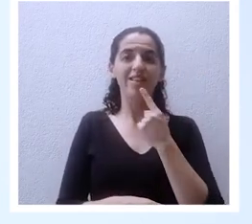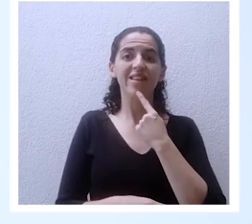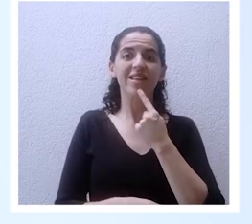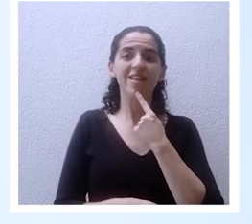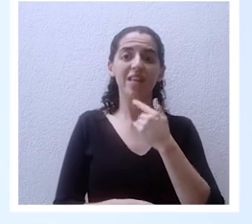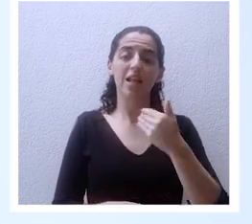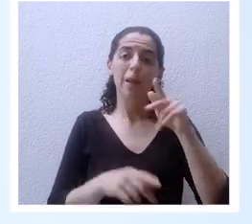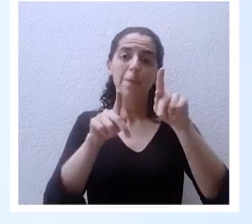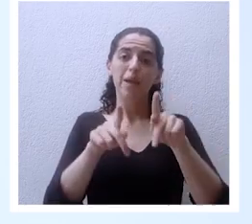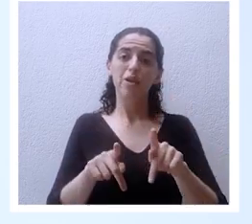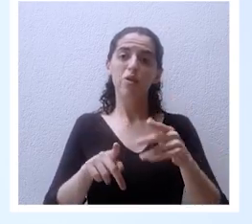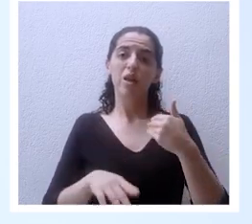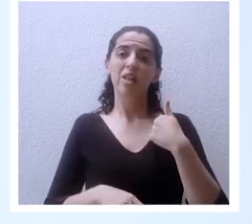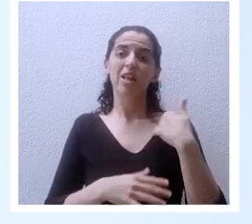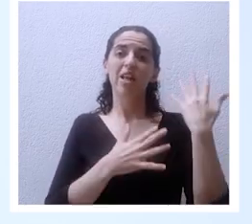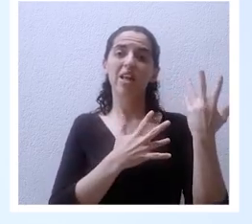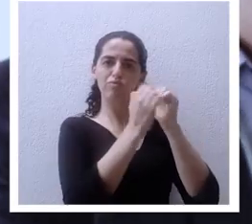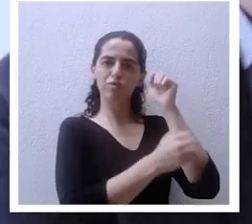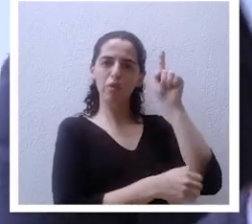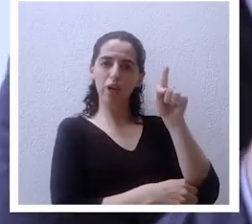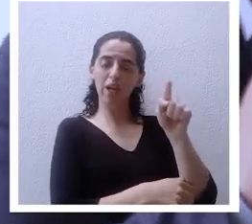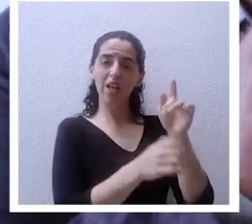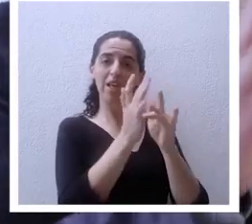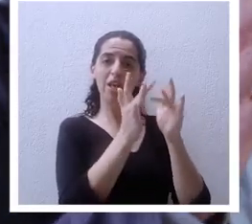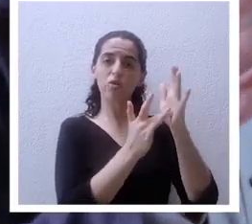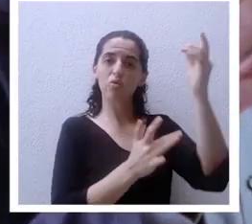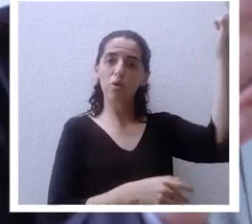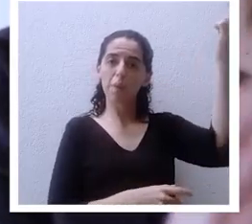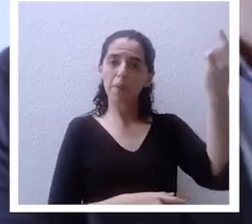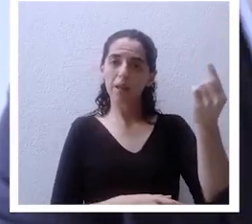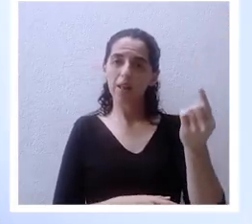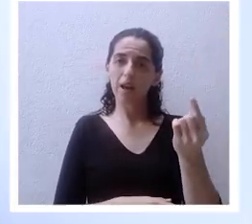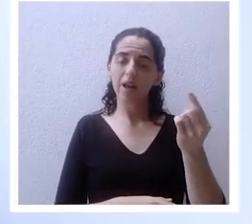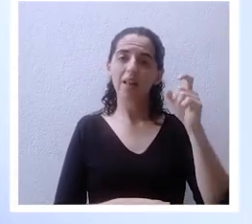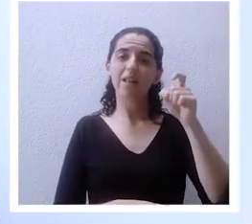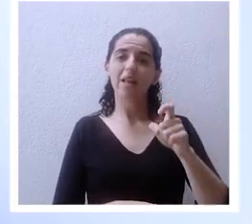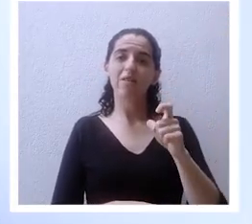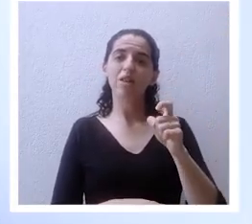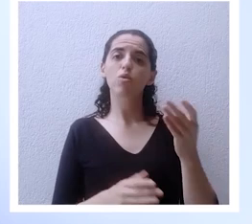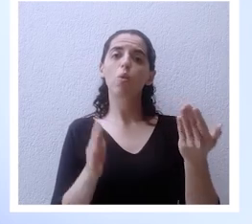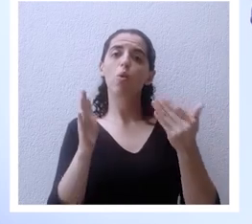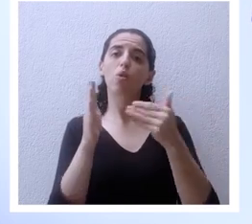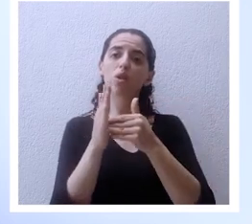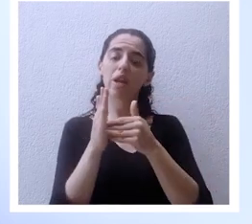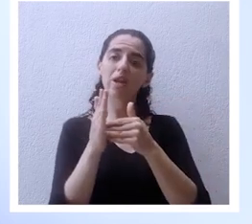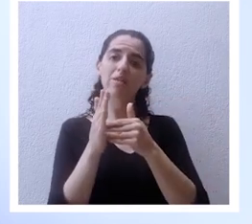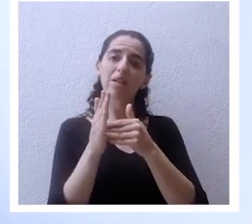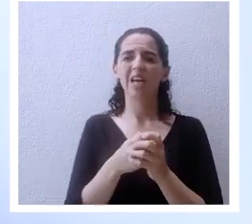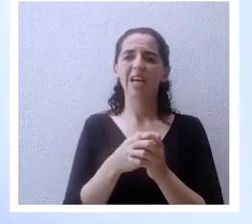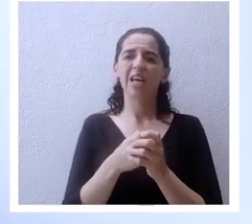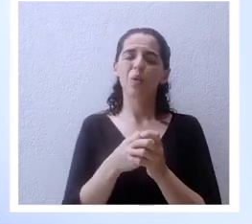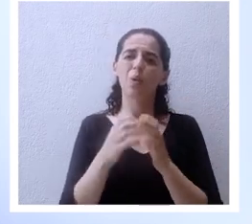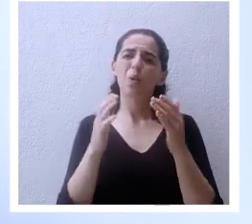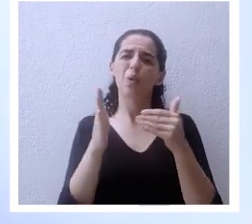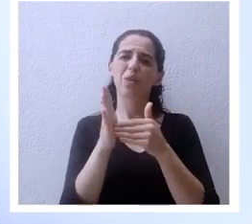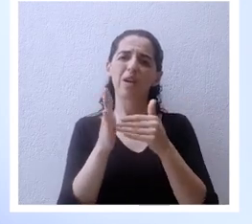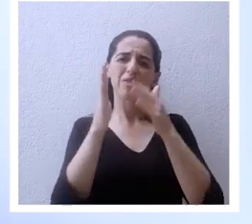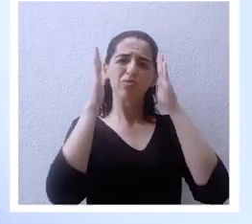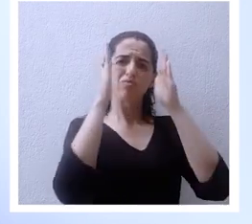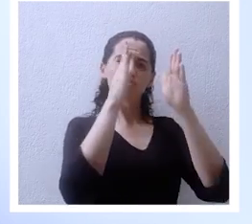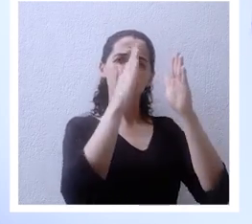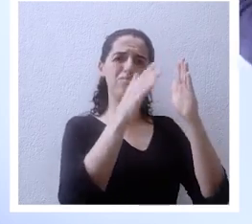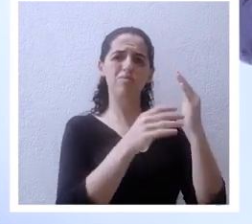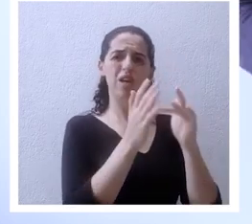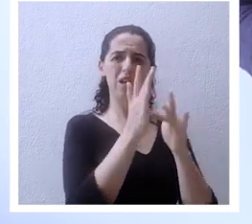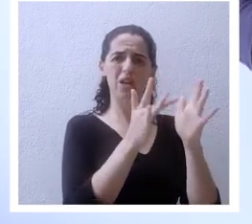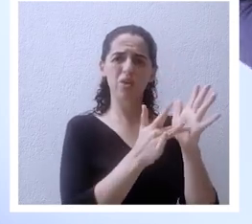esta esperanza se purifica a sí mismo y tienes que regresar a la cruz y arrepentirte yo voy a redireccionar